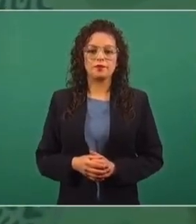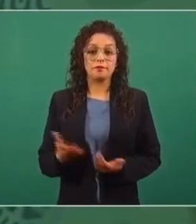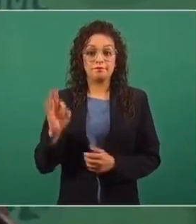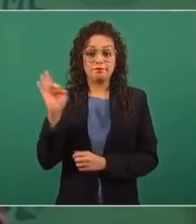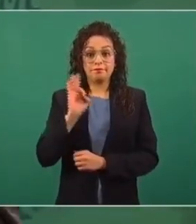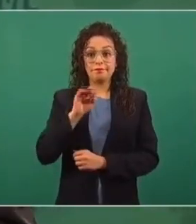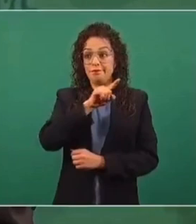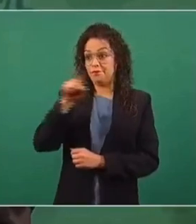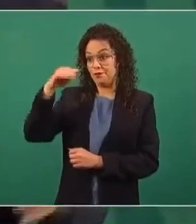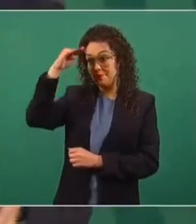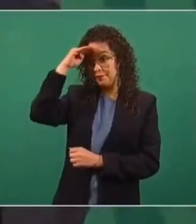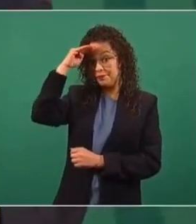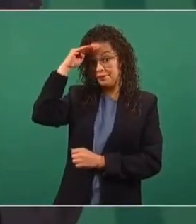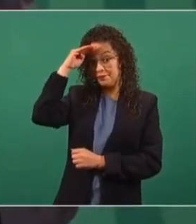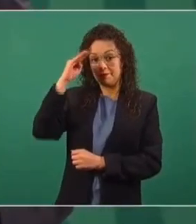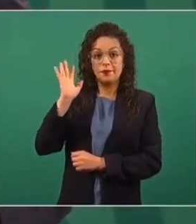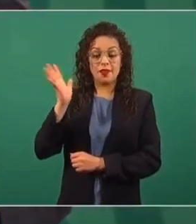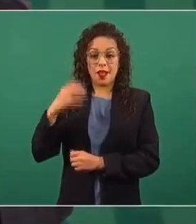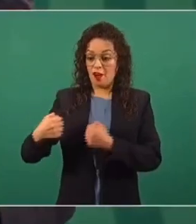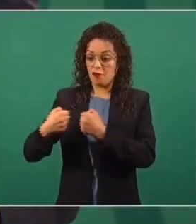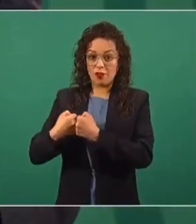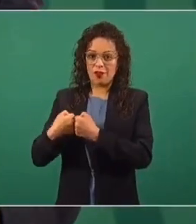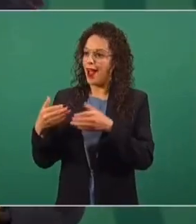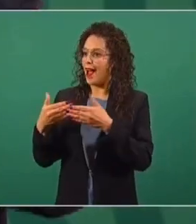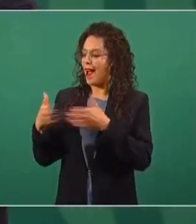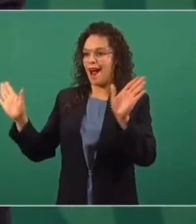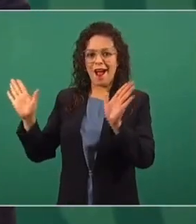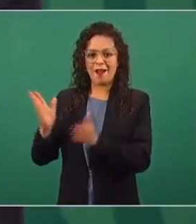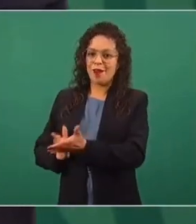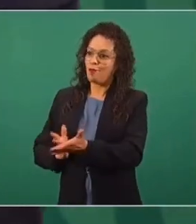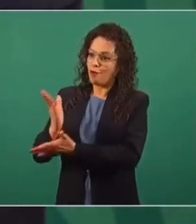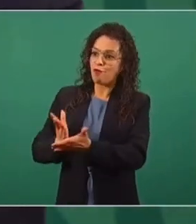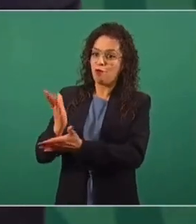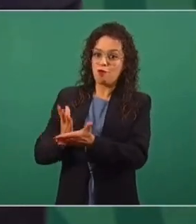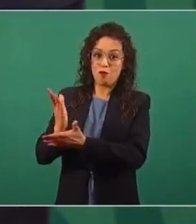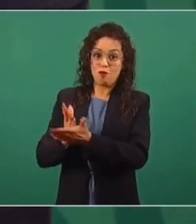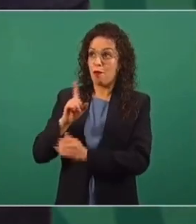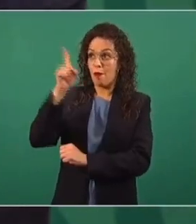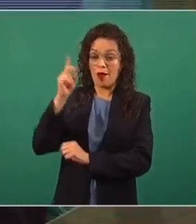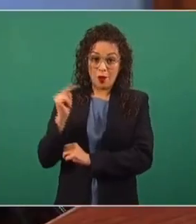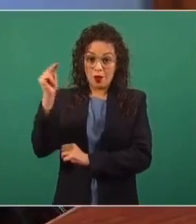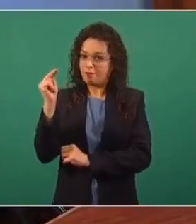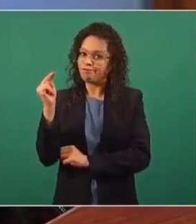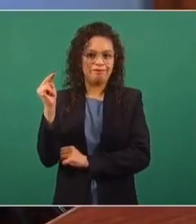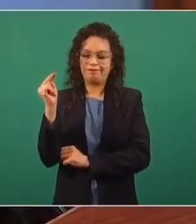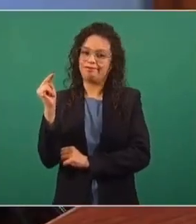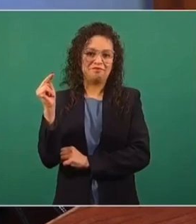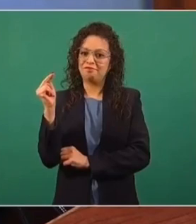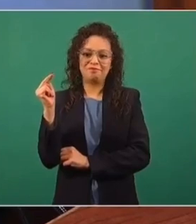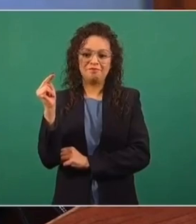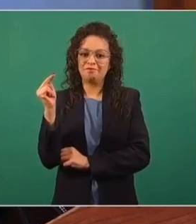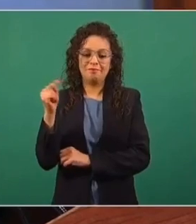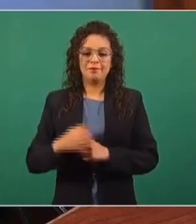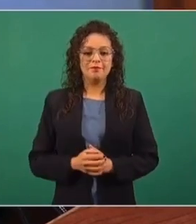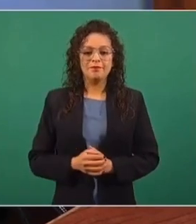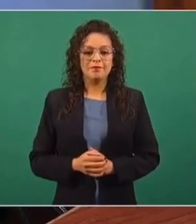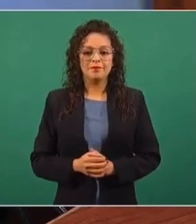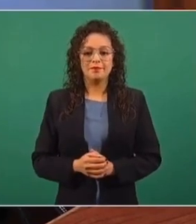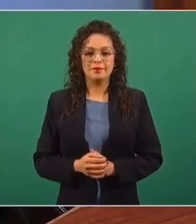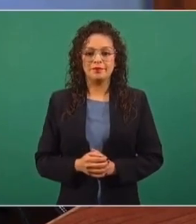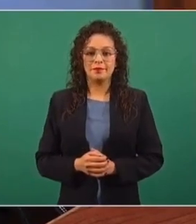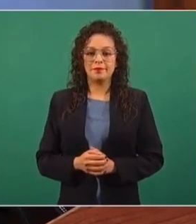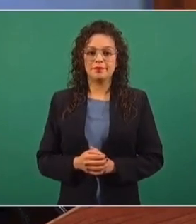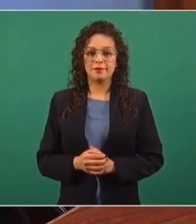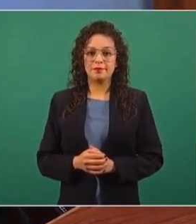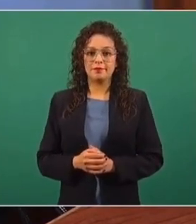que están abiertas las puertas de la frontera norte, porque no